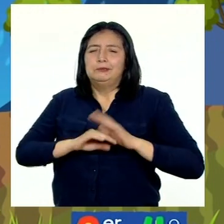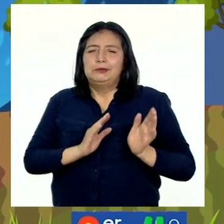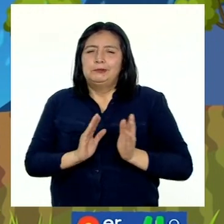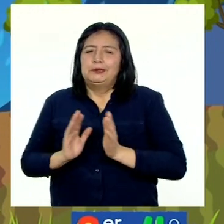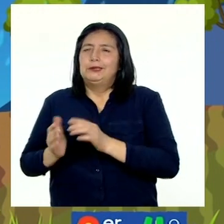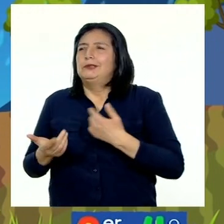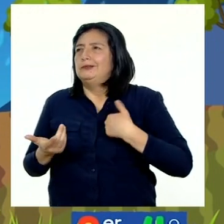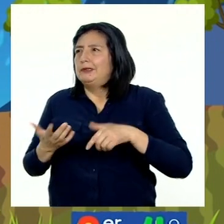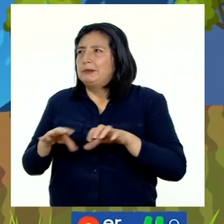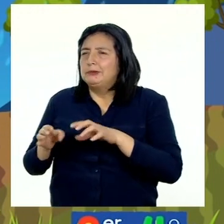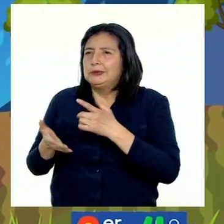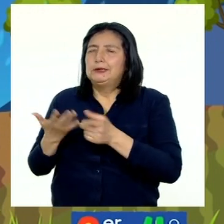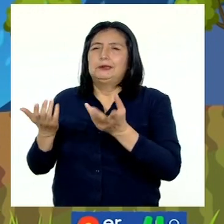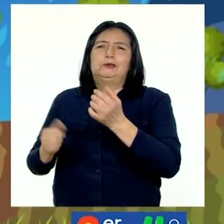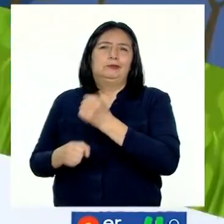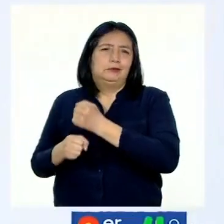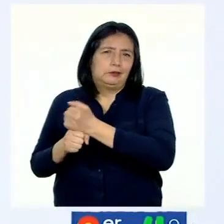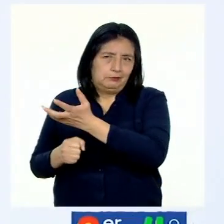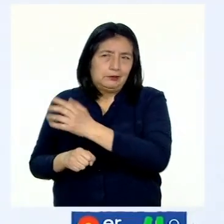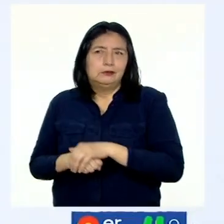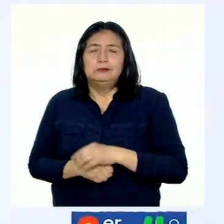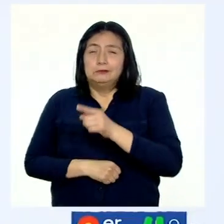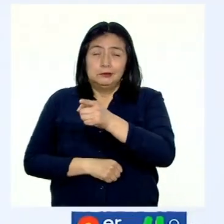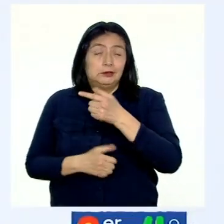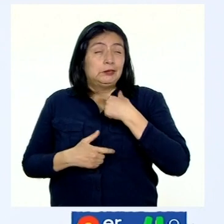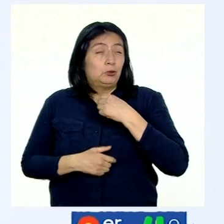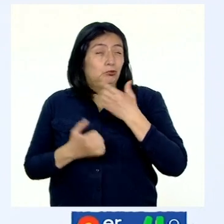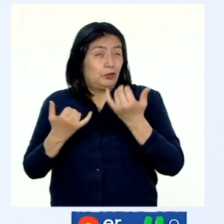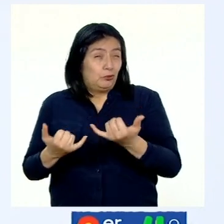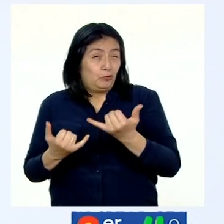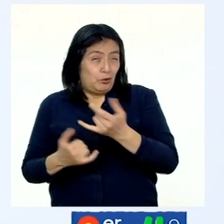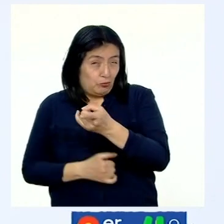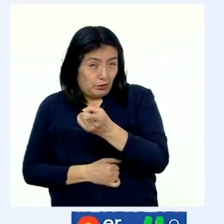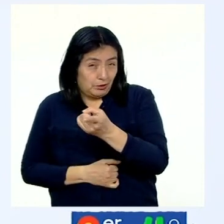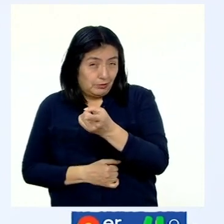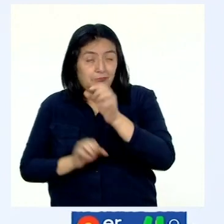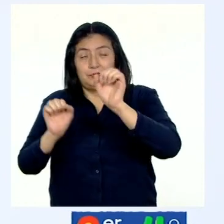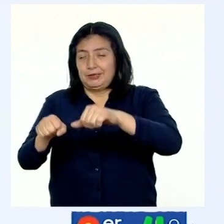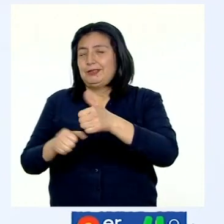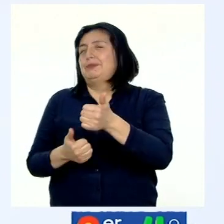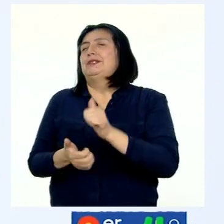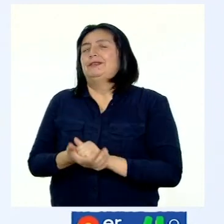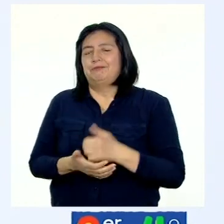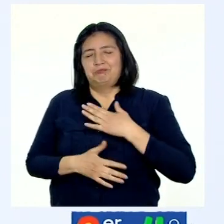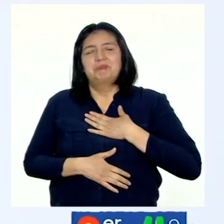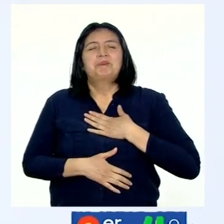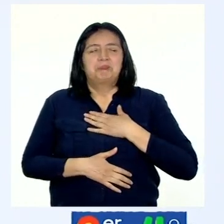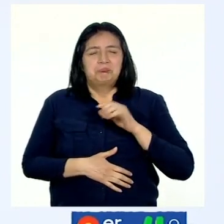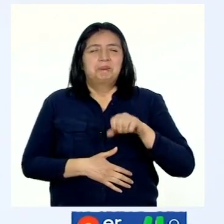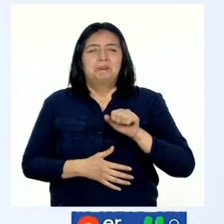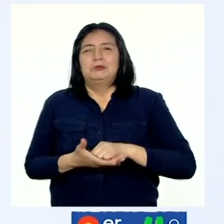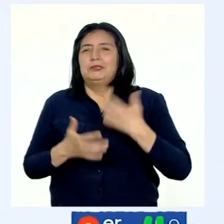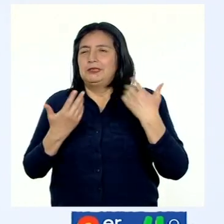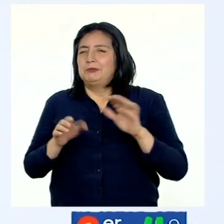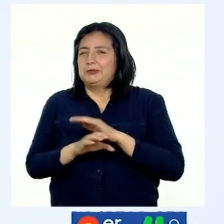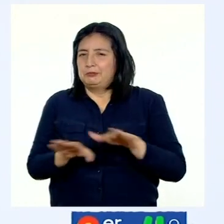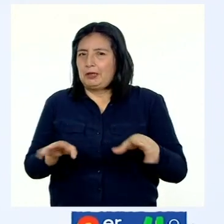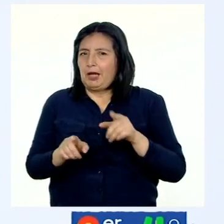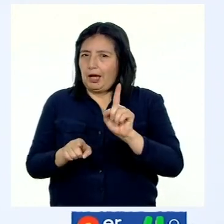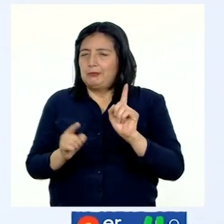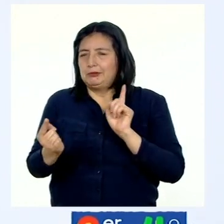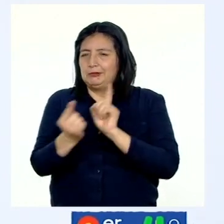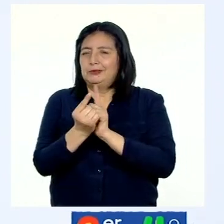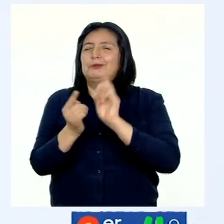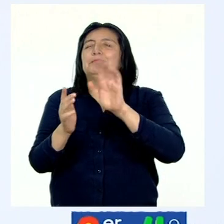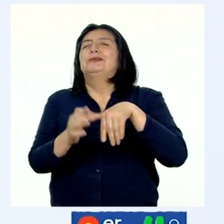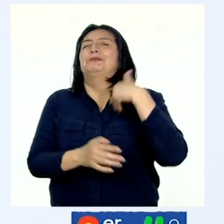actividades, rutinas y trabajos. ¿Les ha gustado el programa de hoy? Sí, a mí también. Hemos acabado por hoy, pero nos